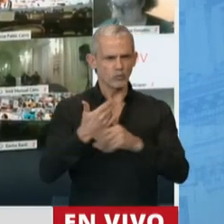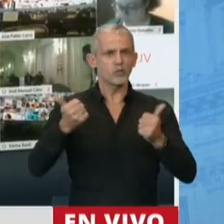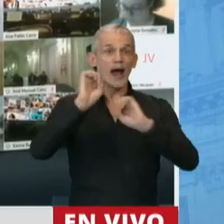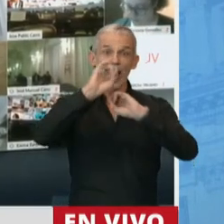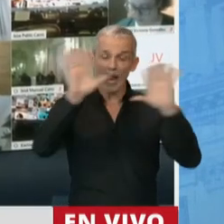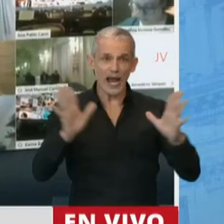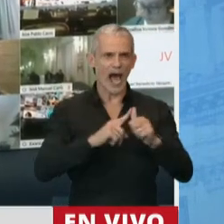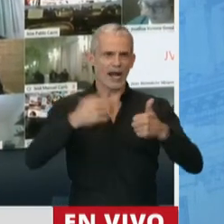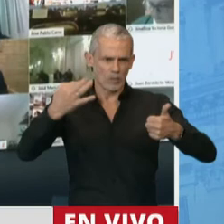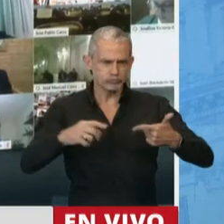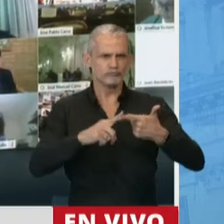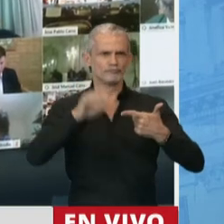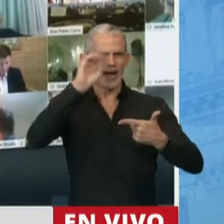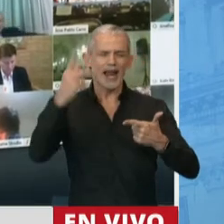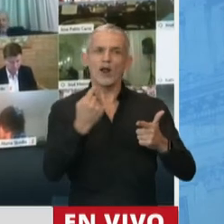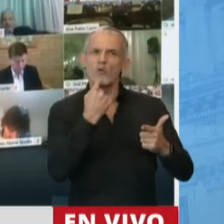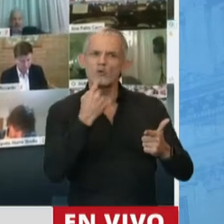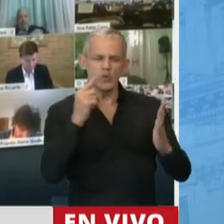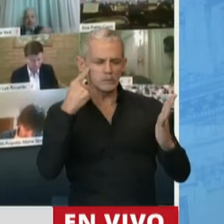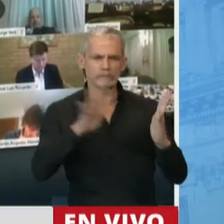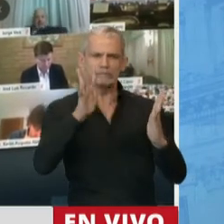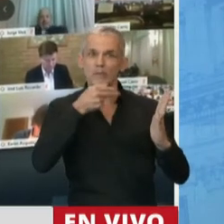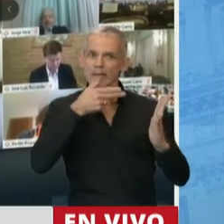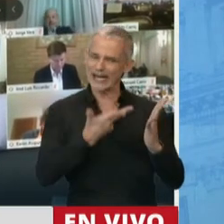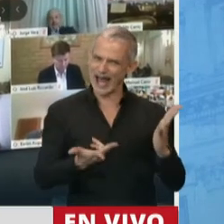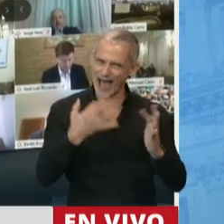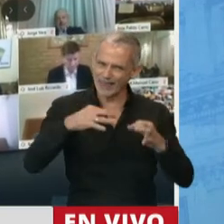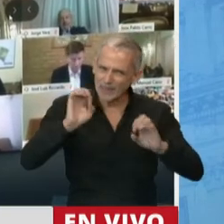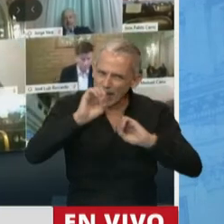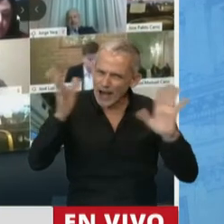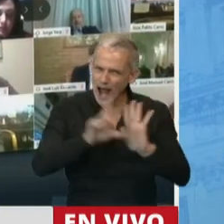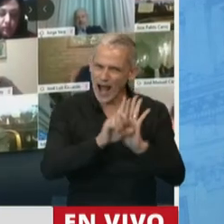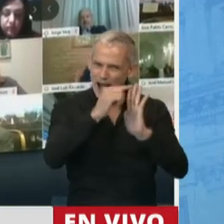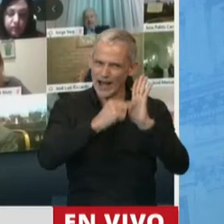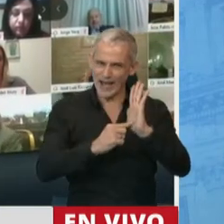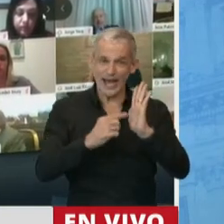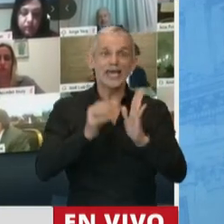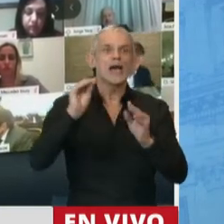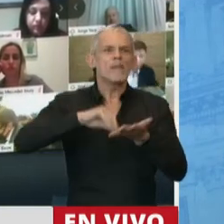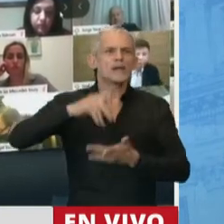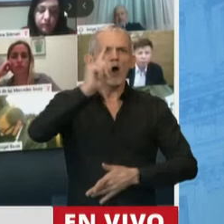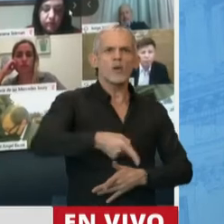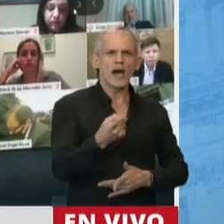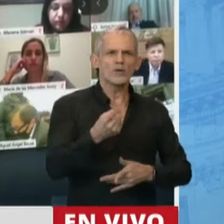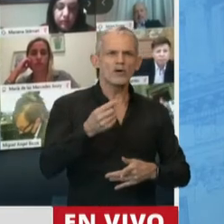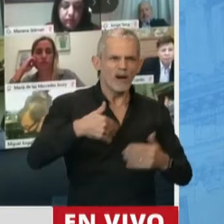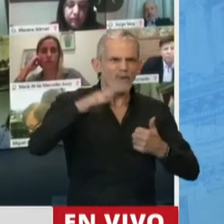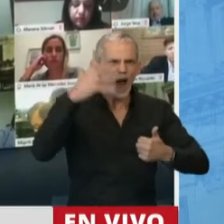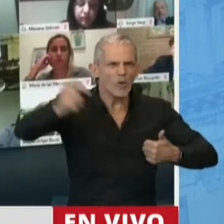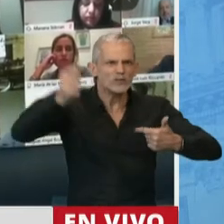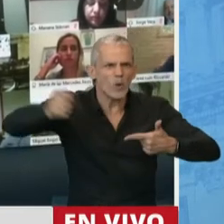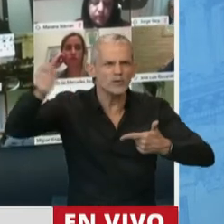clara, concreta, que no deje lugar a dudas y fundamentalmente que no obligue a la judicialización